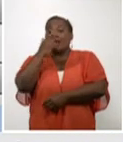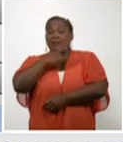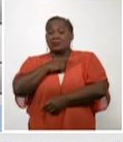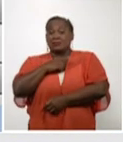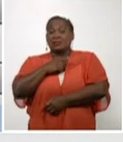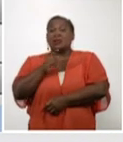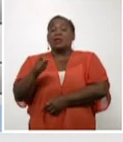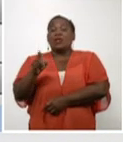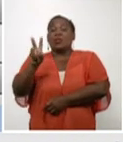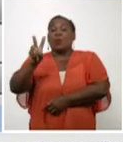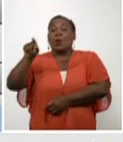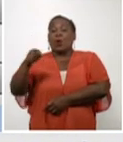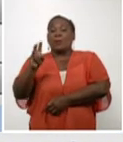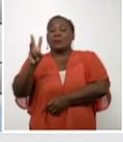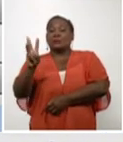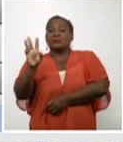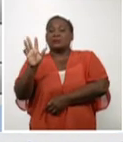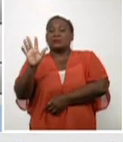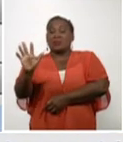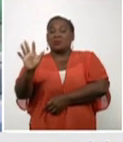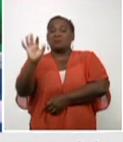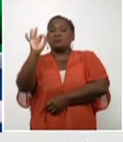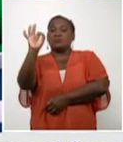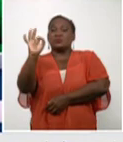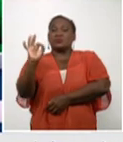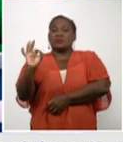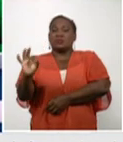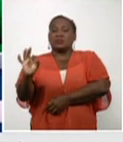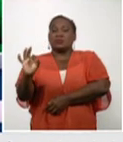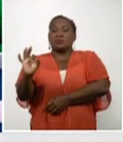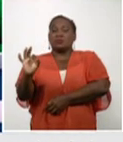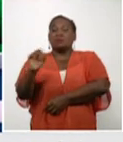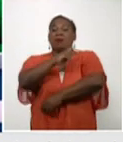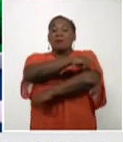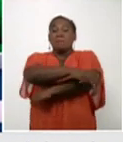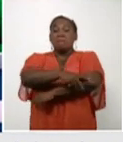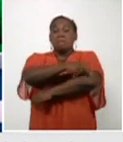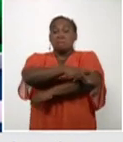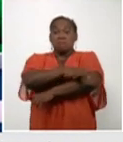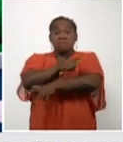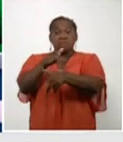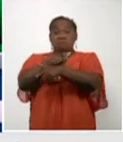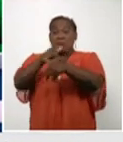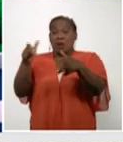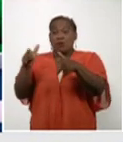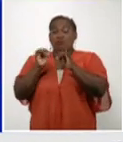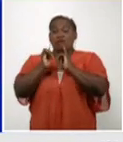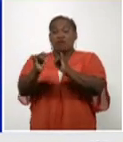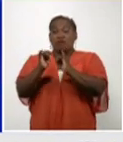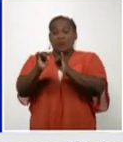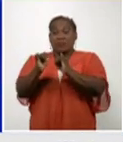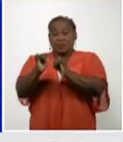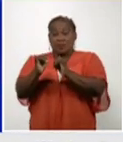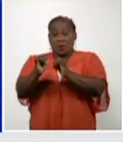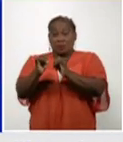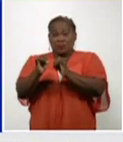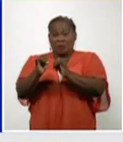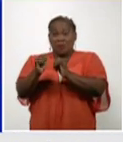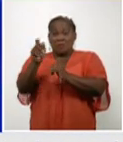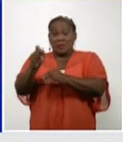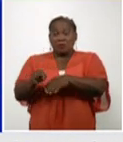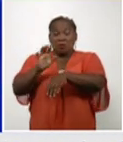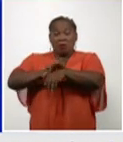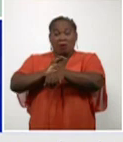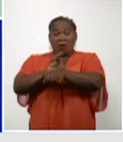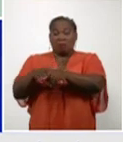,35%. Los países con mayor reporte de casos no cambian en cuanto al